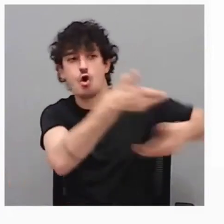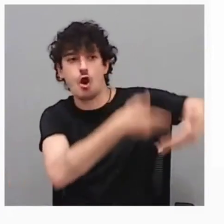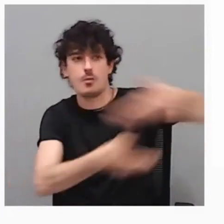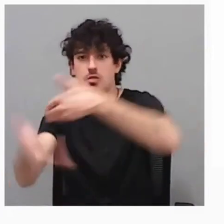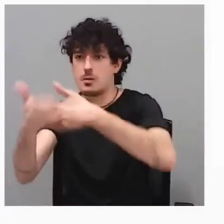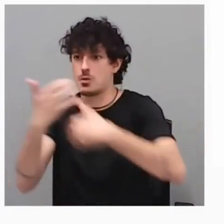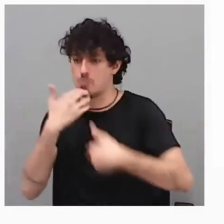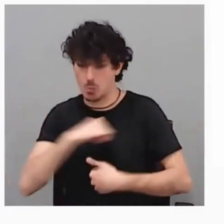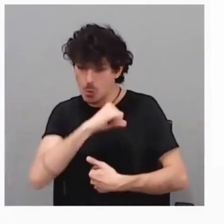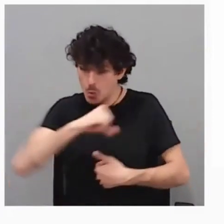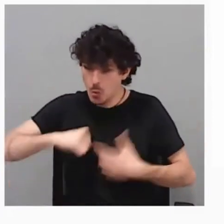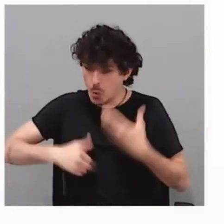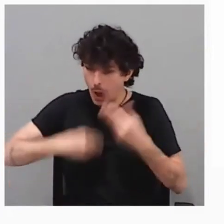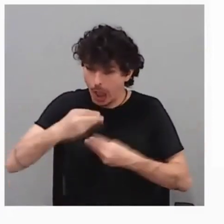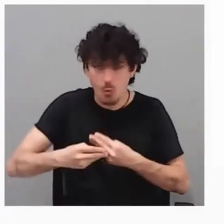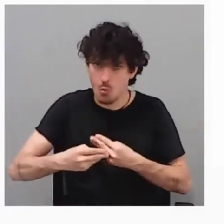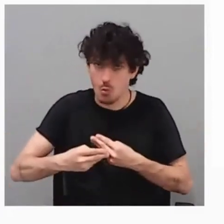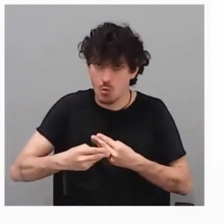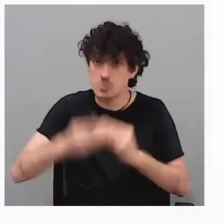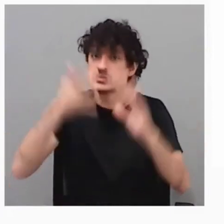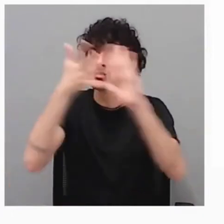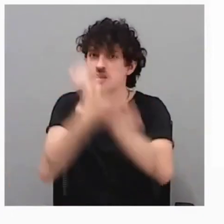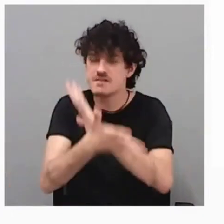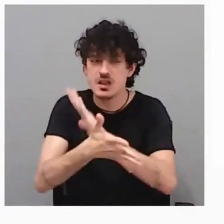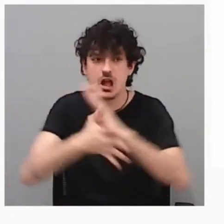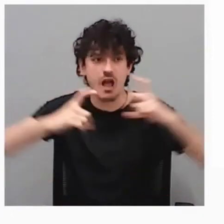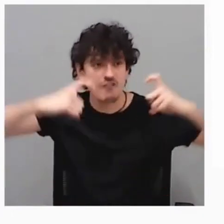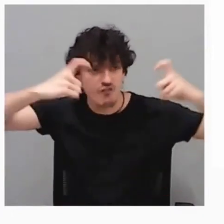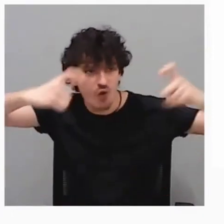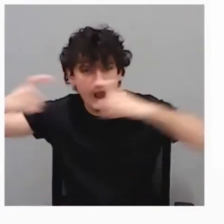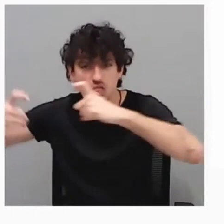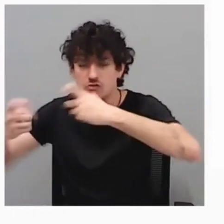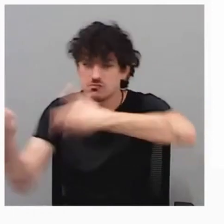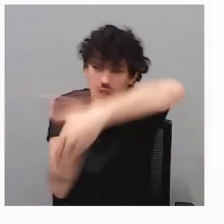solo, sino va a sumar esfuerzos entre varios.